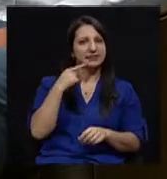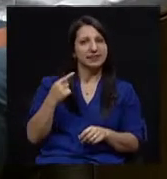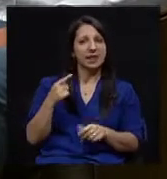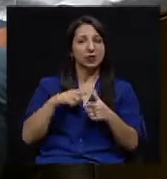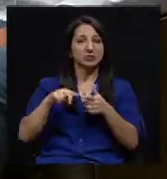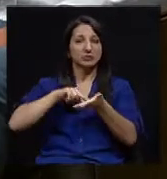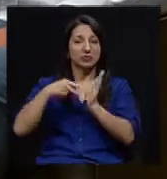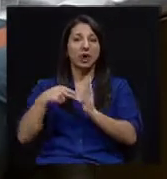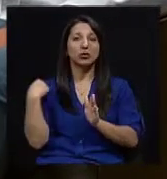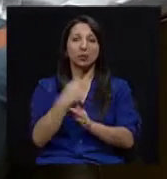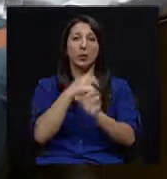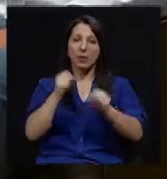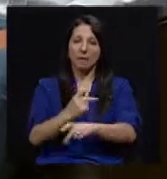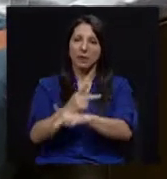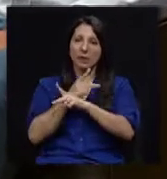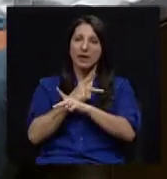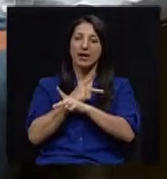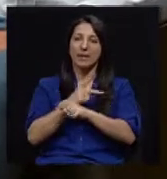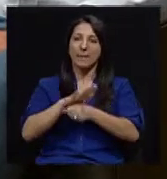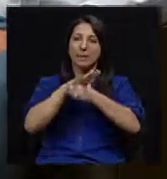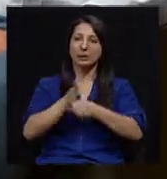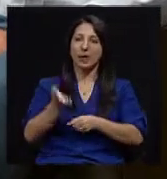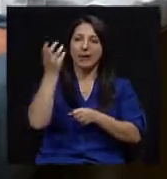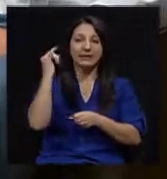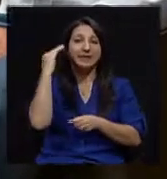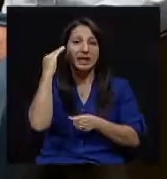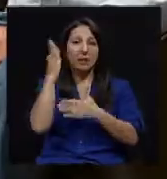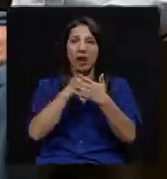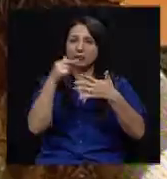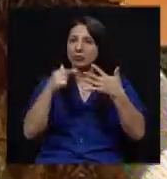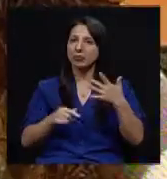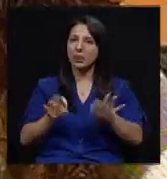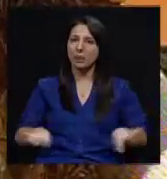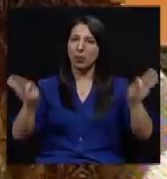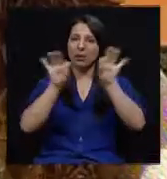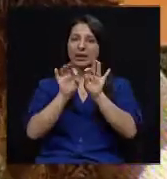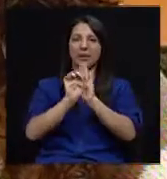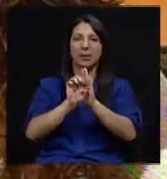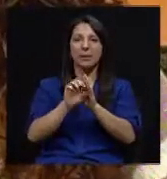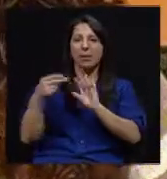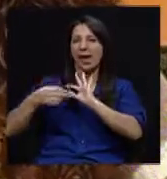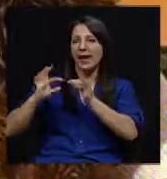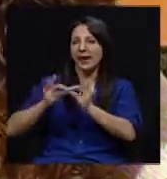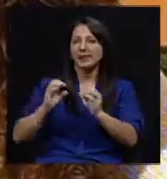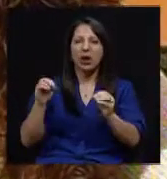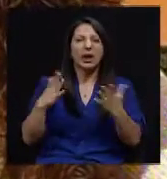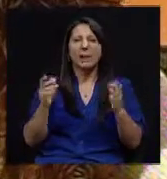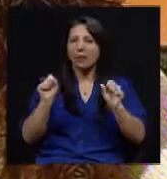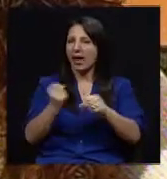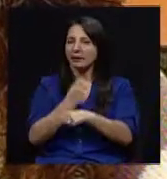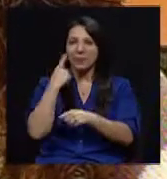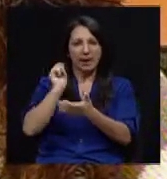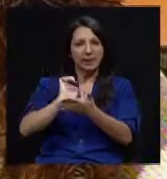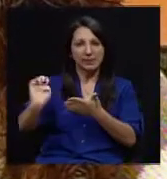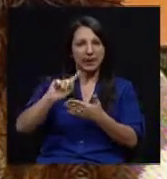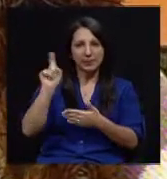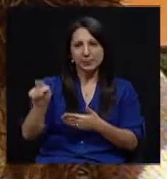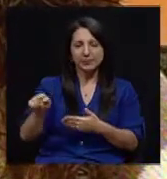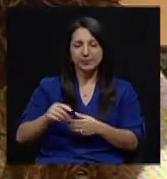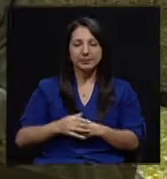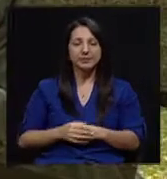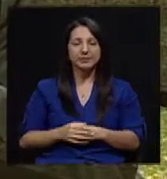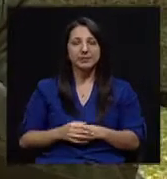Entonces podemos prevenir la presión arterial si sabemos algunas cosas importantes, digamos la herencia, o qué podríamos hacer para prevenirla.